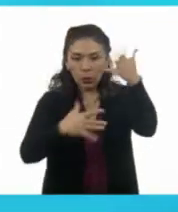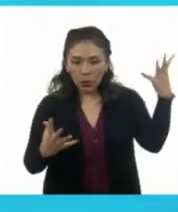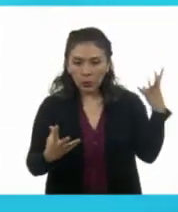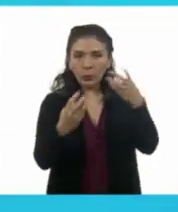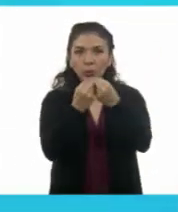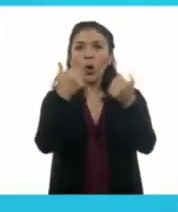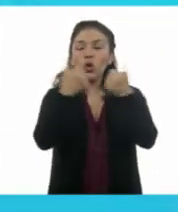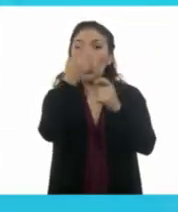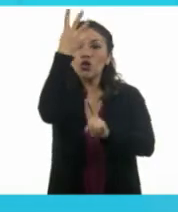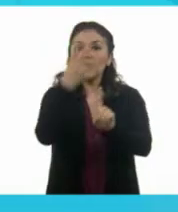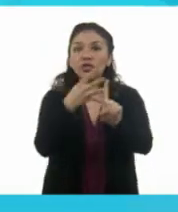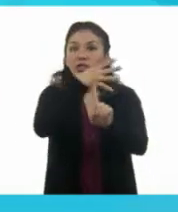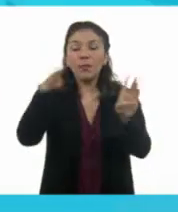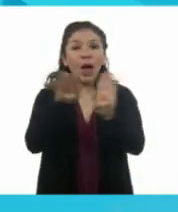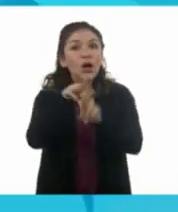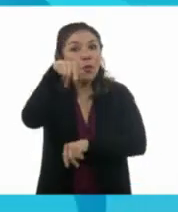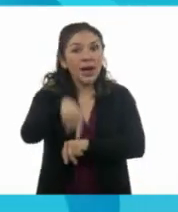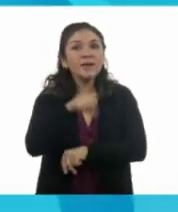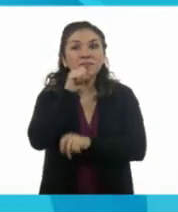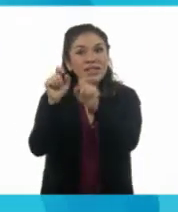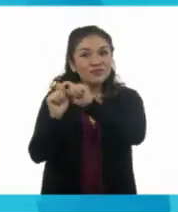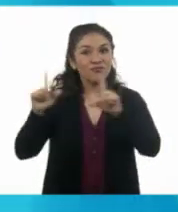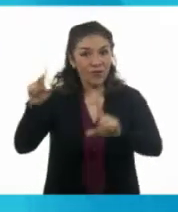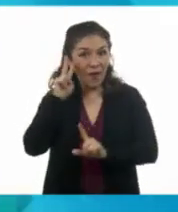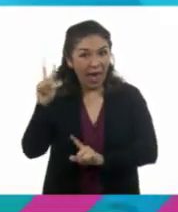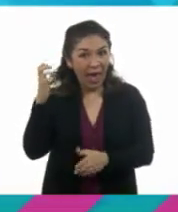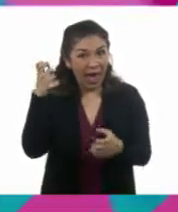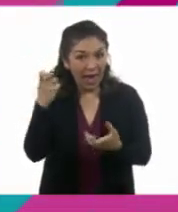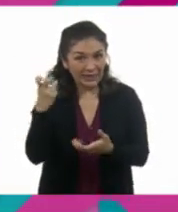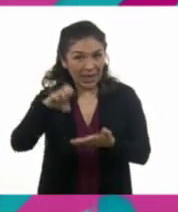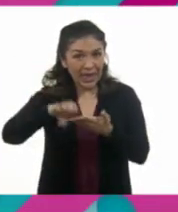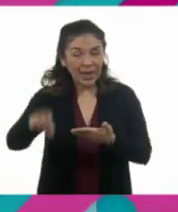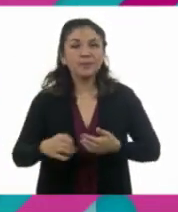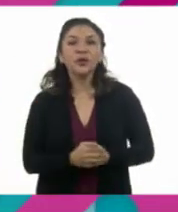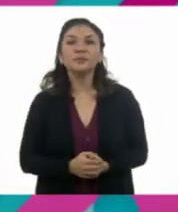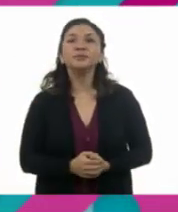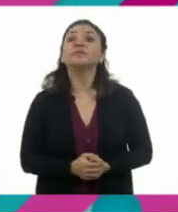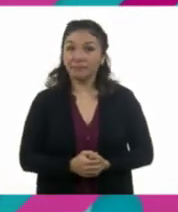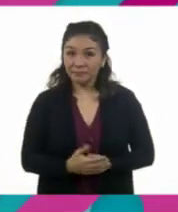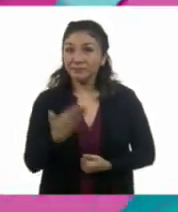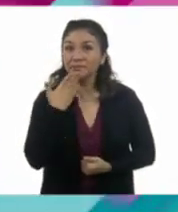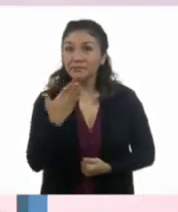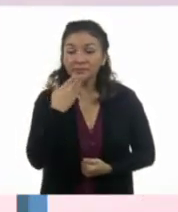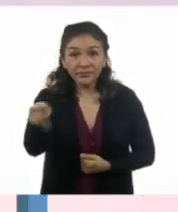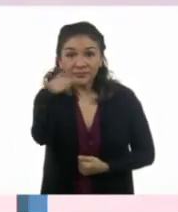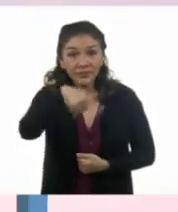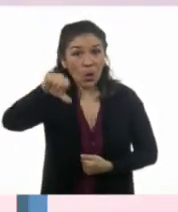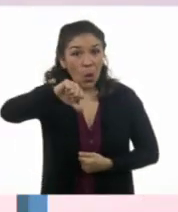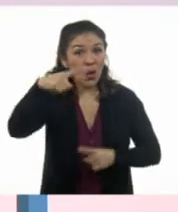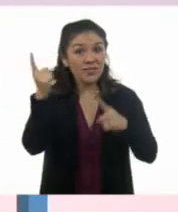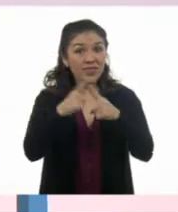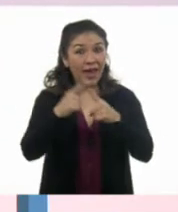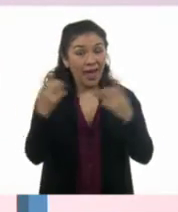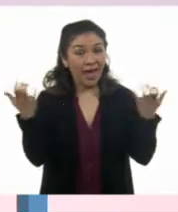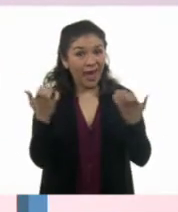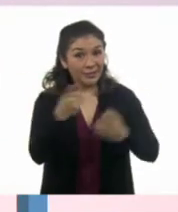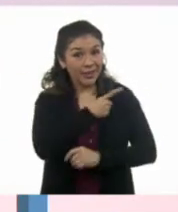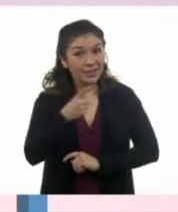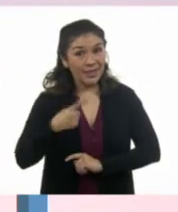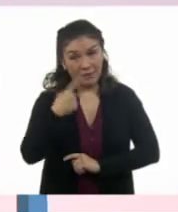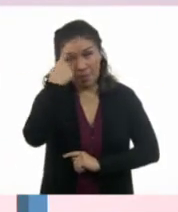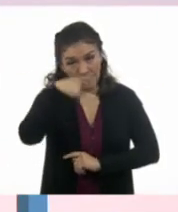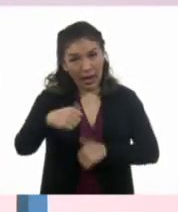una tabla como la realizamos en esta clase. Muy bien. Niñas y niños, este es el reto que tienen ustedes para